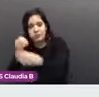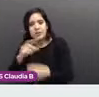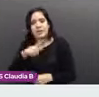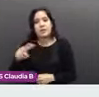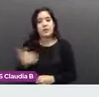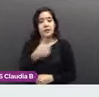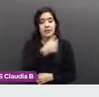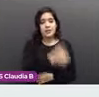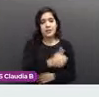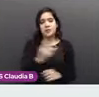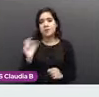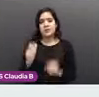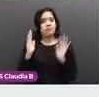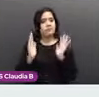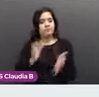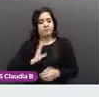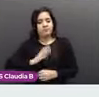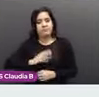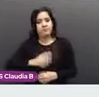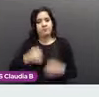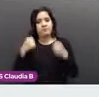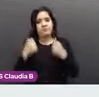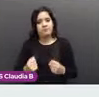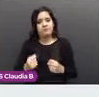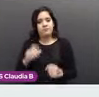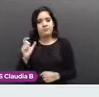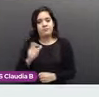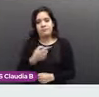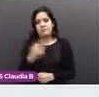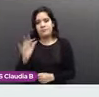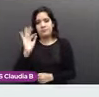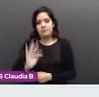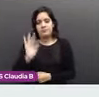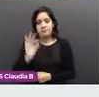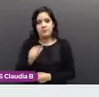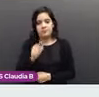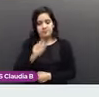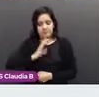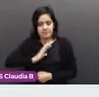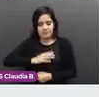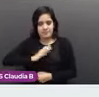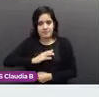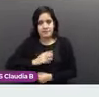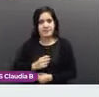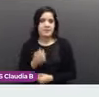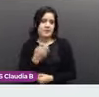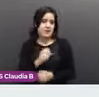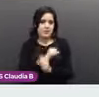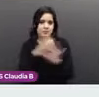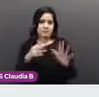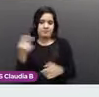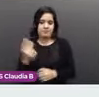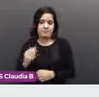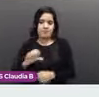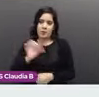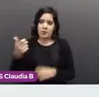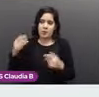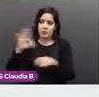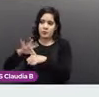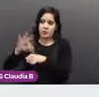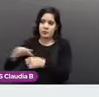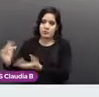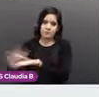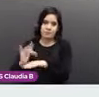confirmada. Un 100% de diagnóstico de cáncer de mama. Entonces, con esta paciente también se va a referir. Siguiente.